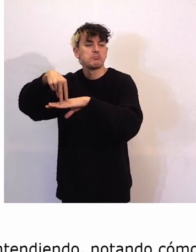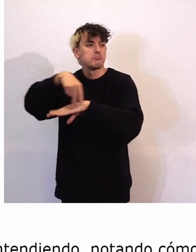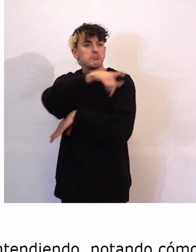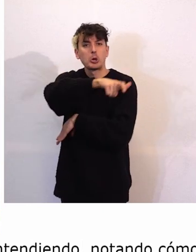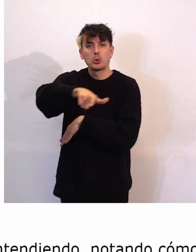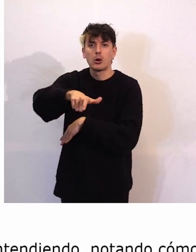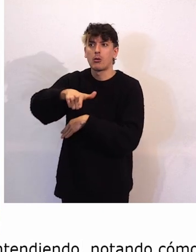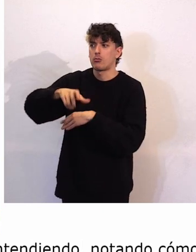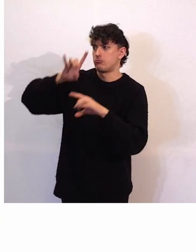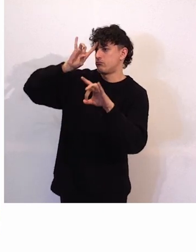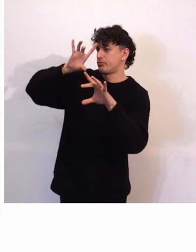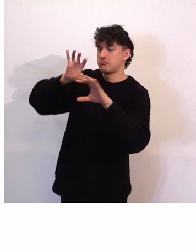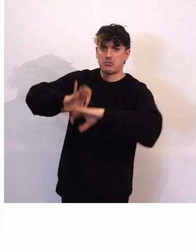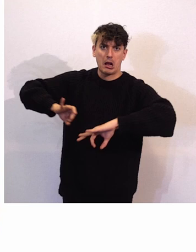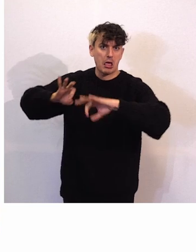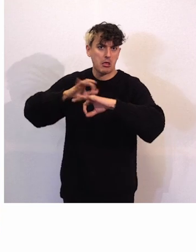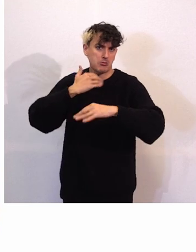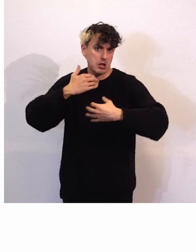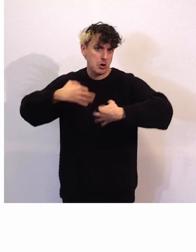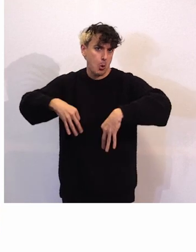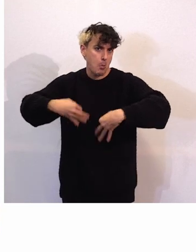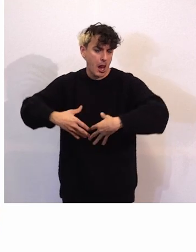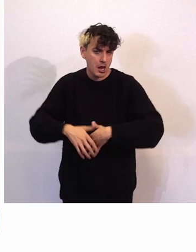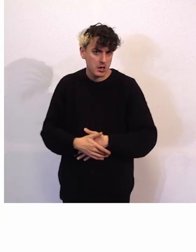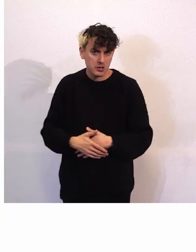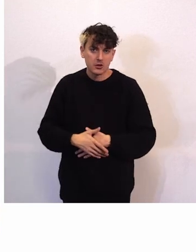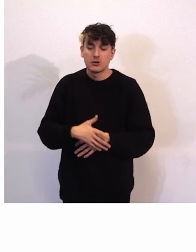Espero haber facilitado el camino a otros compañeros.